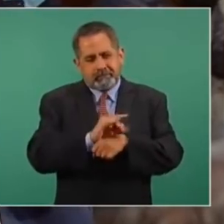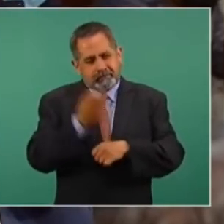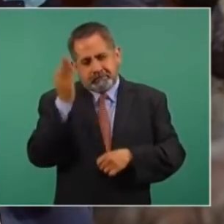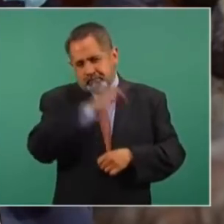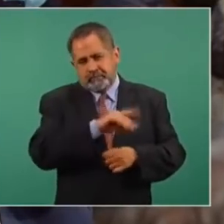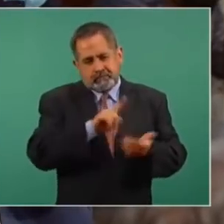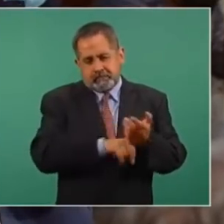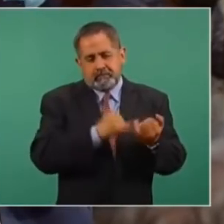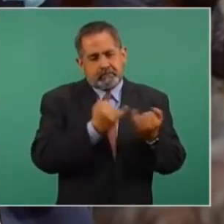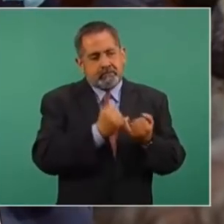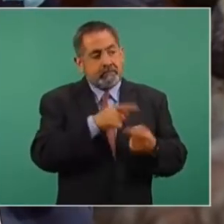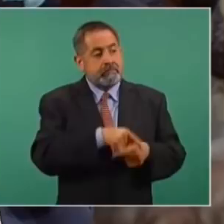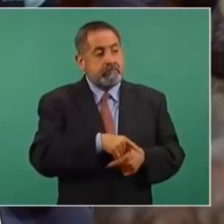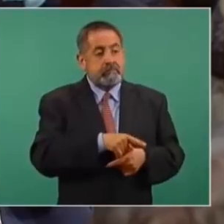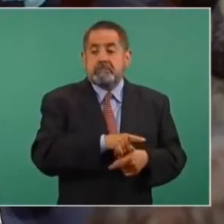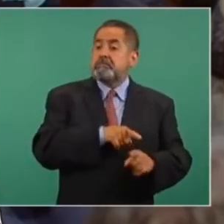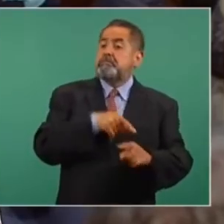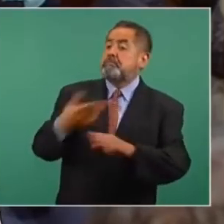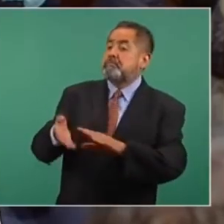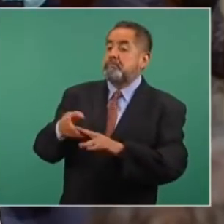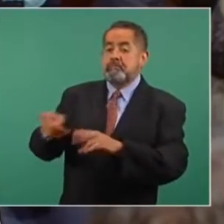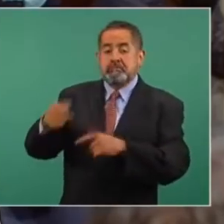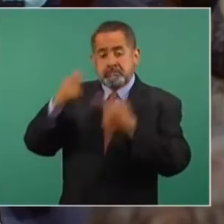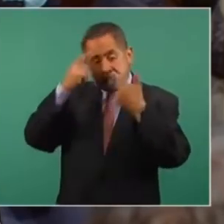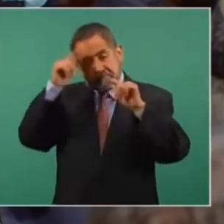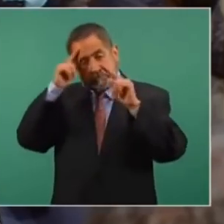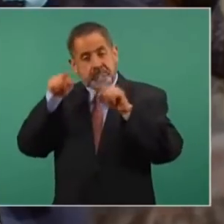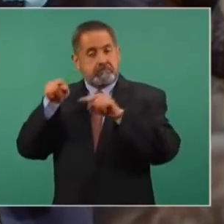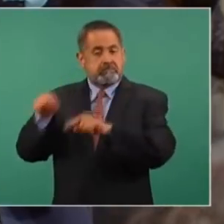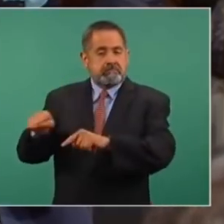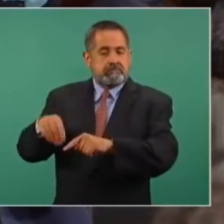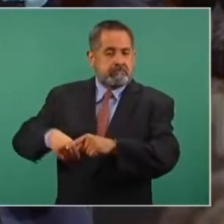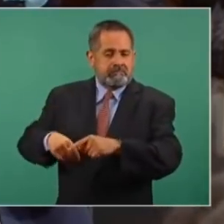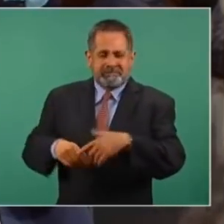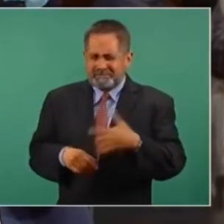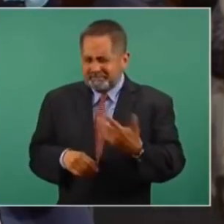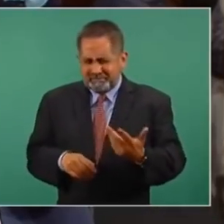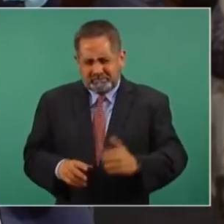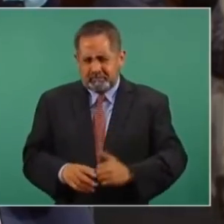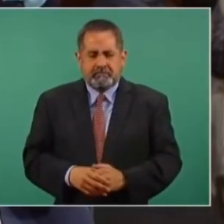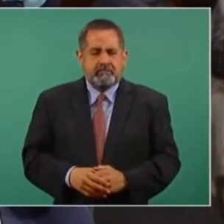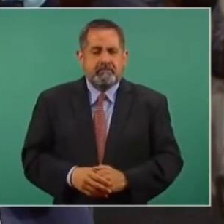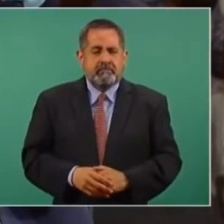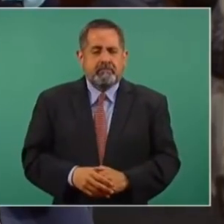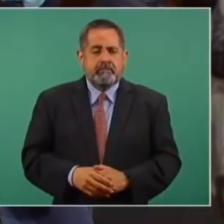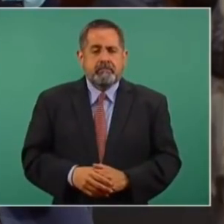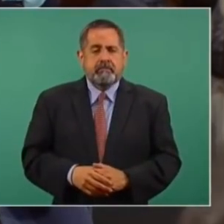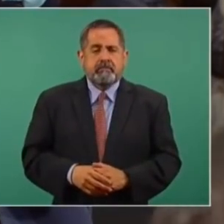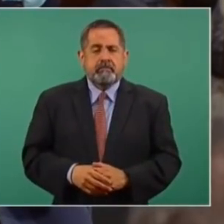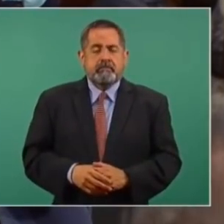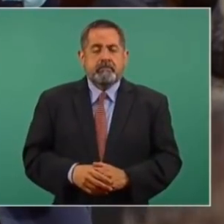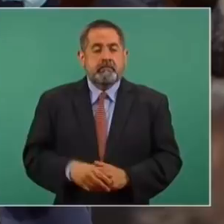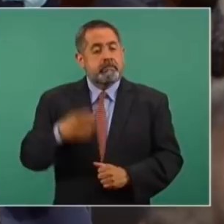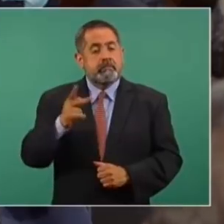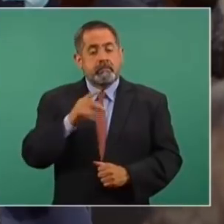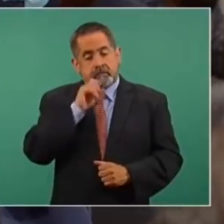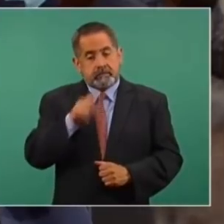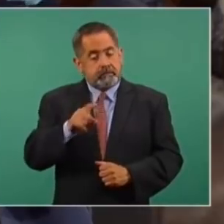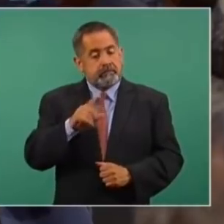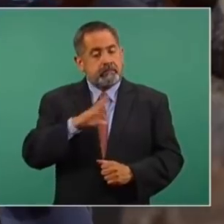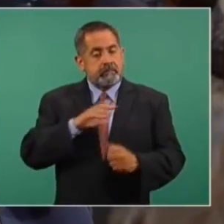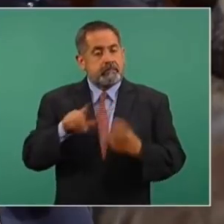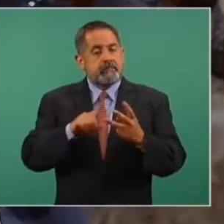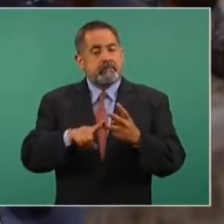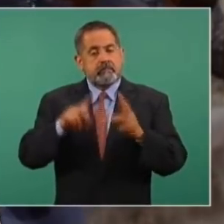y acusándose a la Marina, señalando que fue quien provocó todo esto. Pero también está